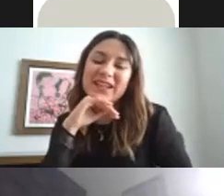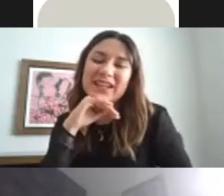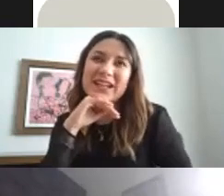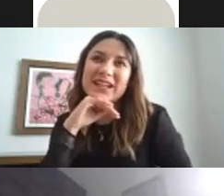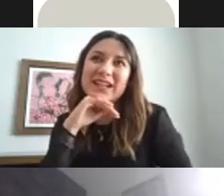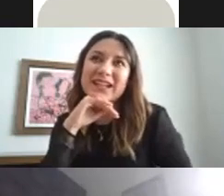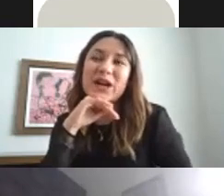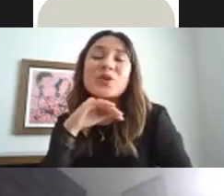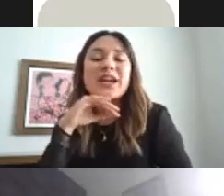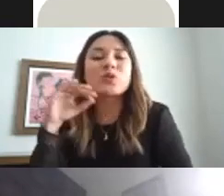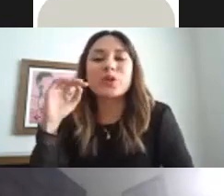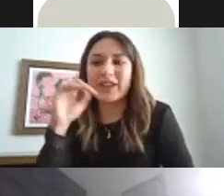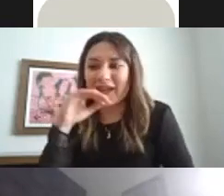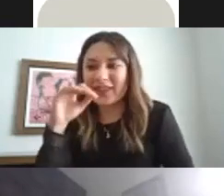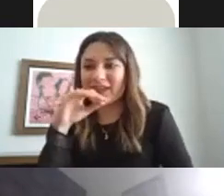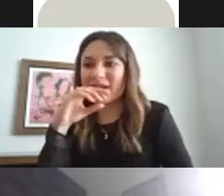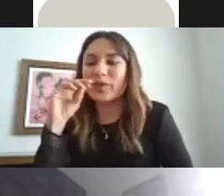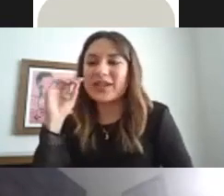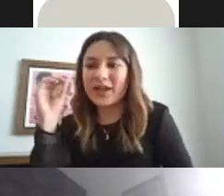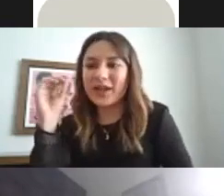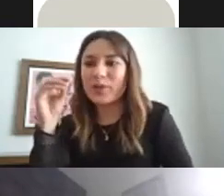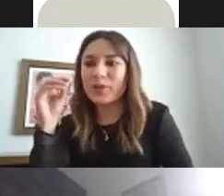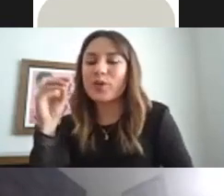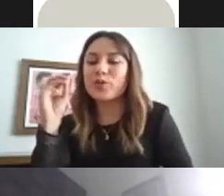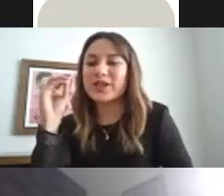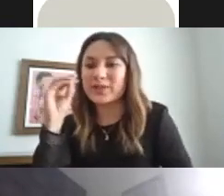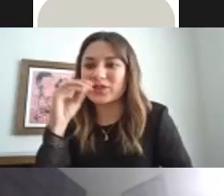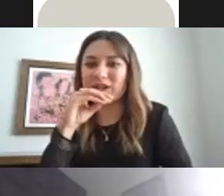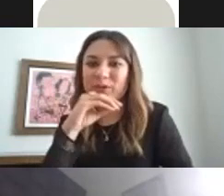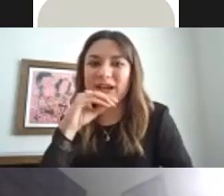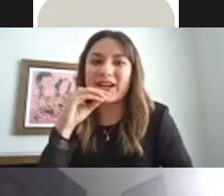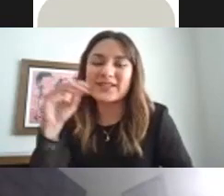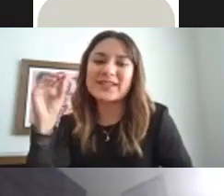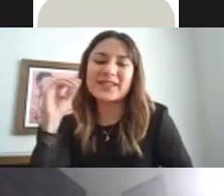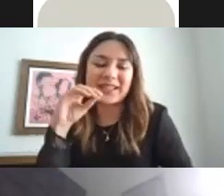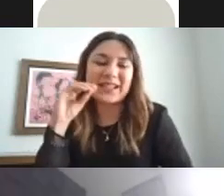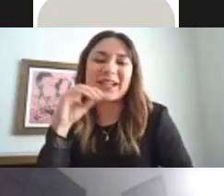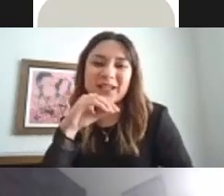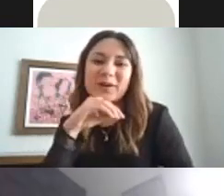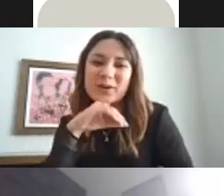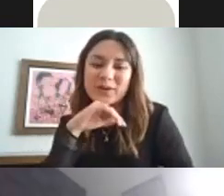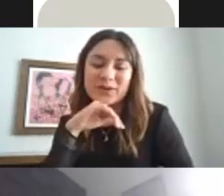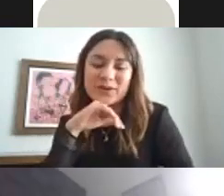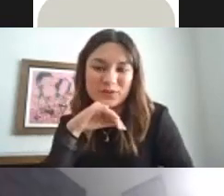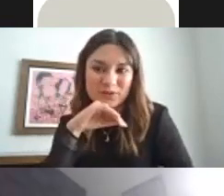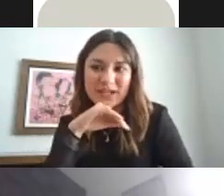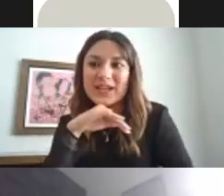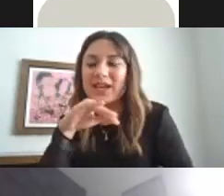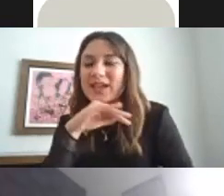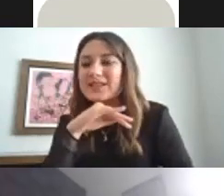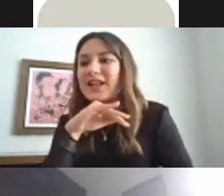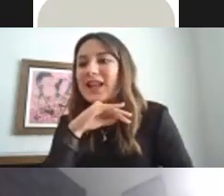la única autoridad que puede llevar a cabo una inspección laboral es la Secretaría del Trabajo y Previsión Social